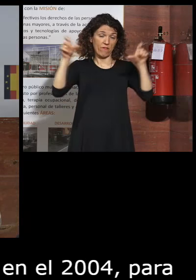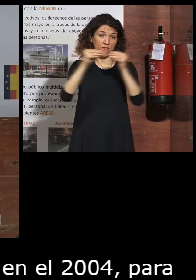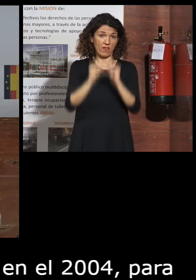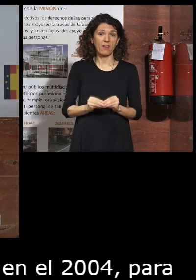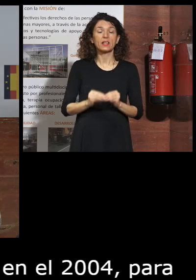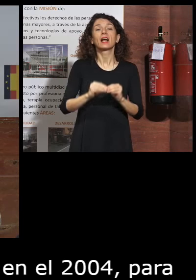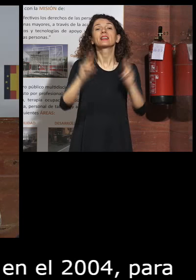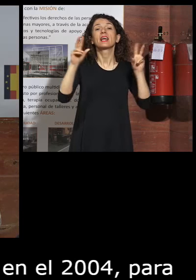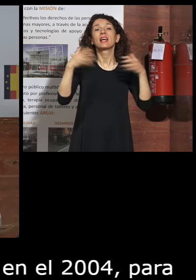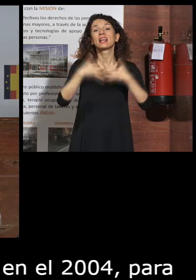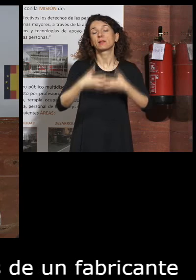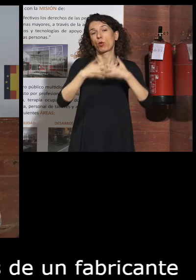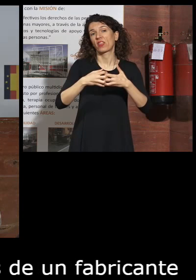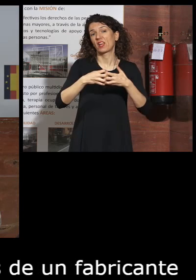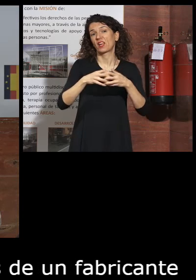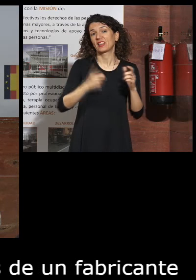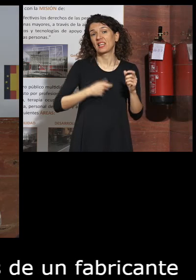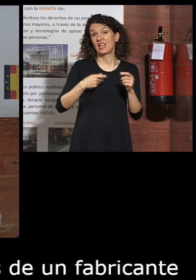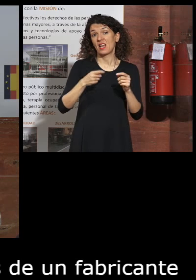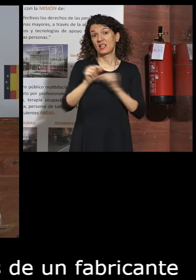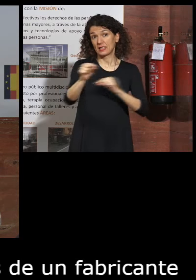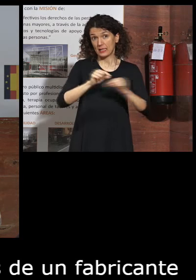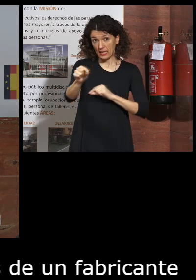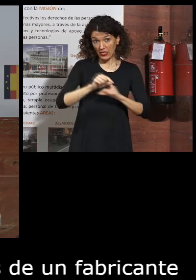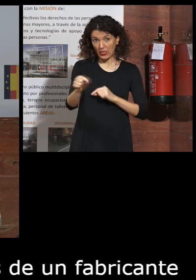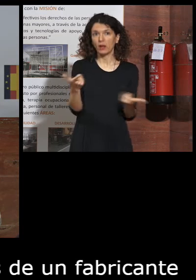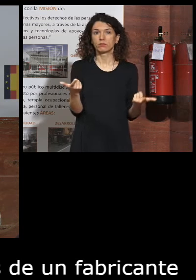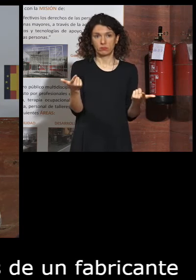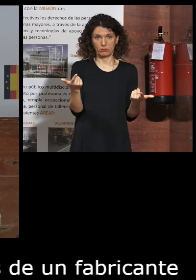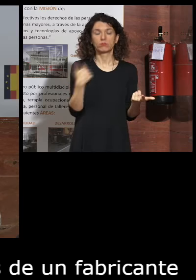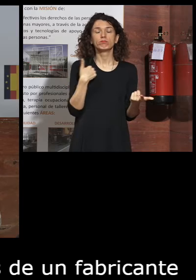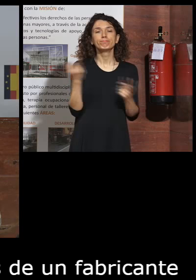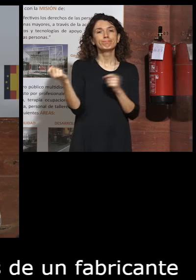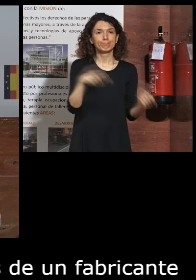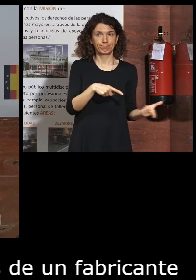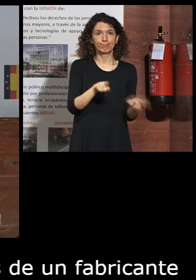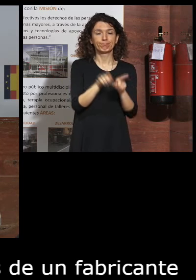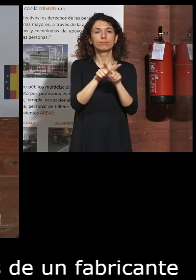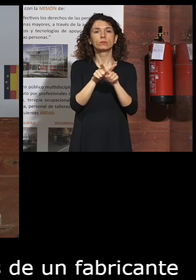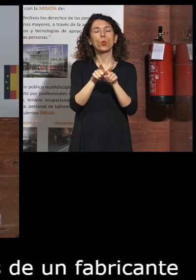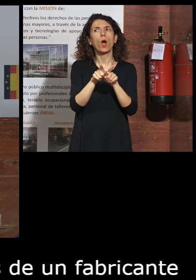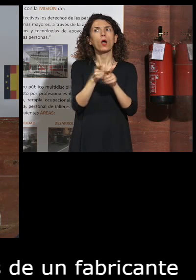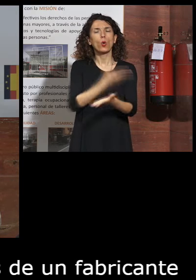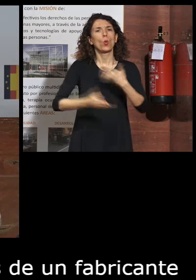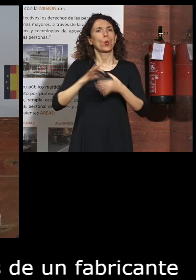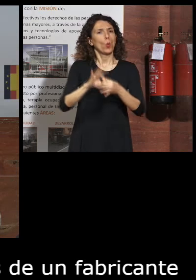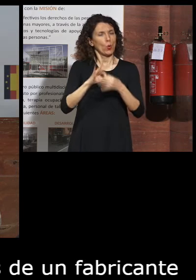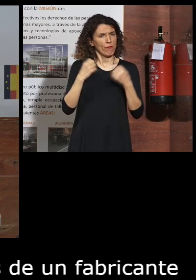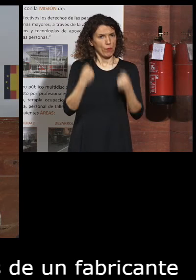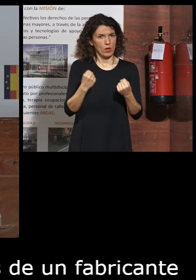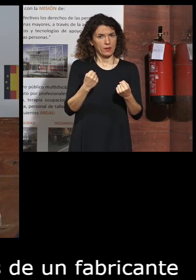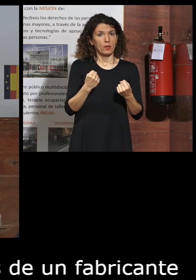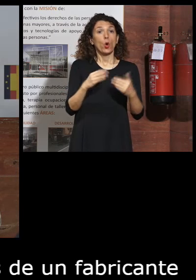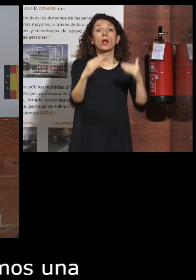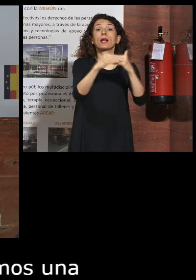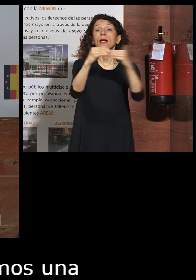equipos de teleasistencia nos establecimos una colaboración muy estrecha con varios